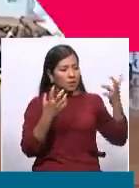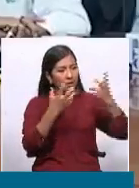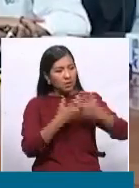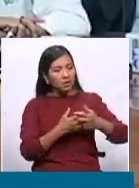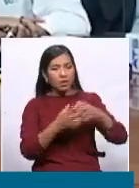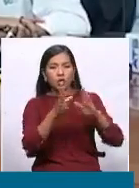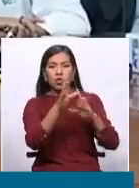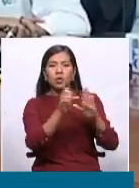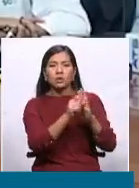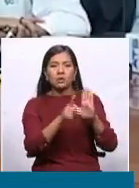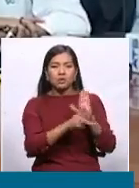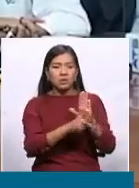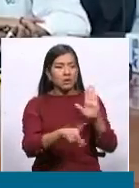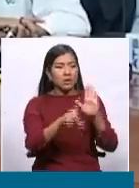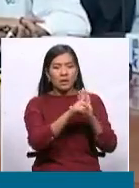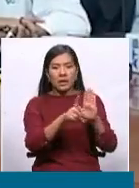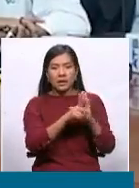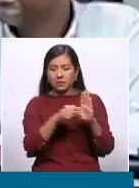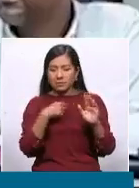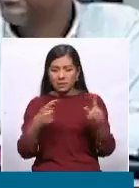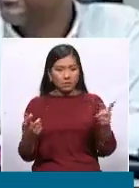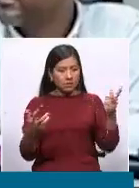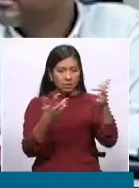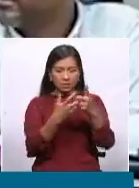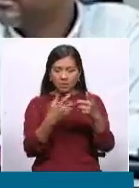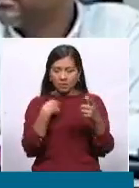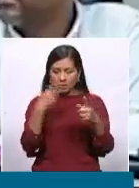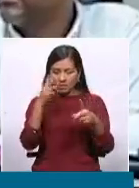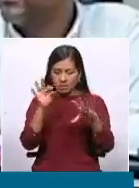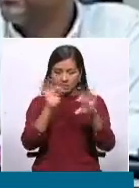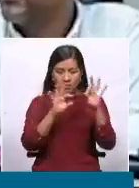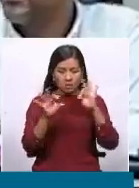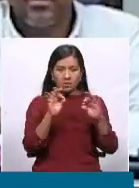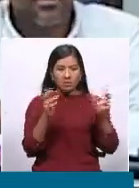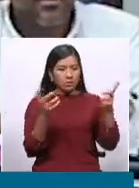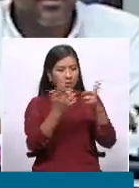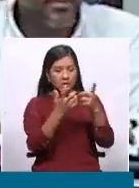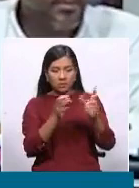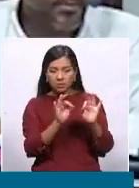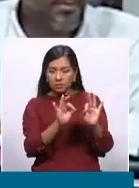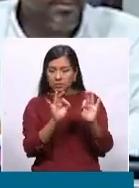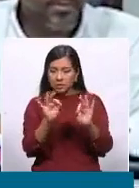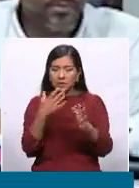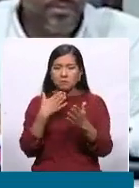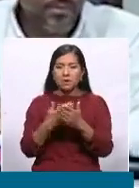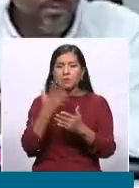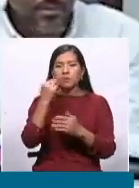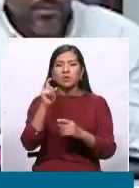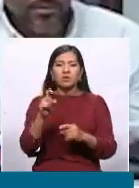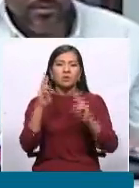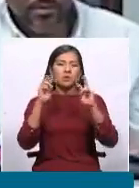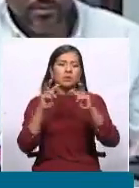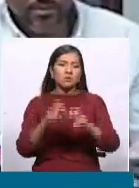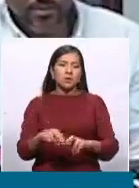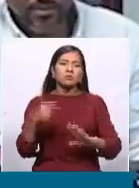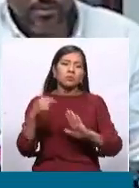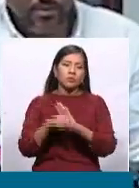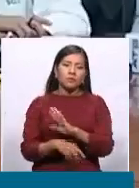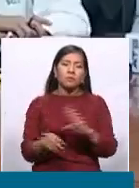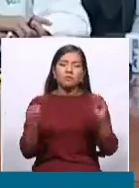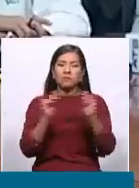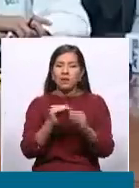leyes y los demás decretos y normas que están establecidas para ver los fundamentos de cada una de ellas